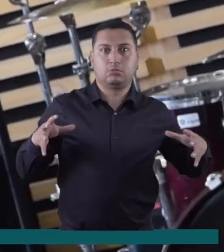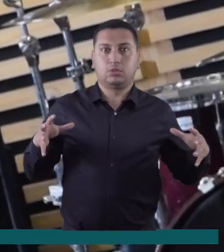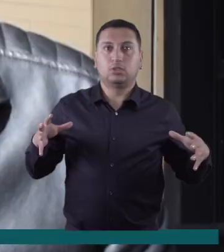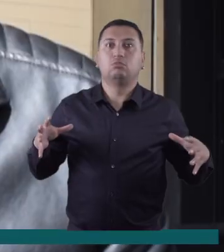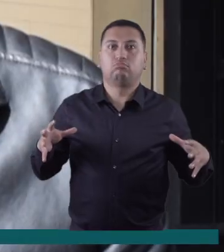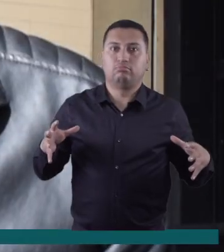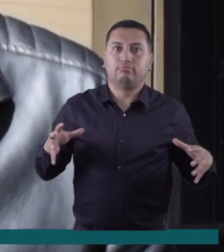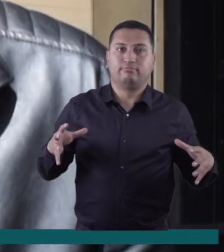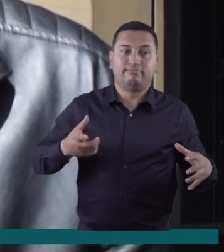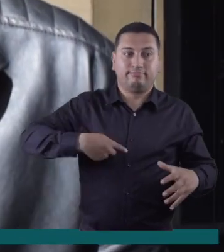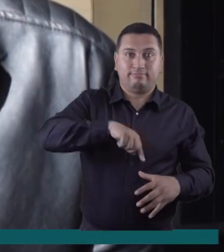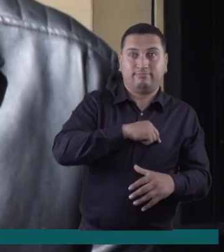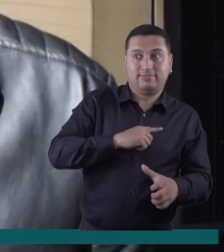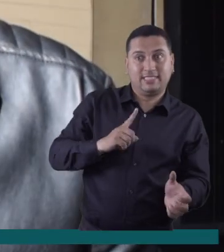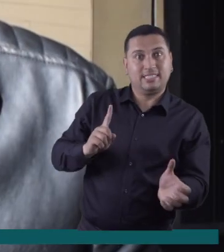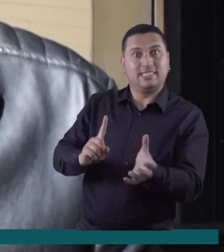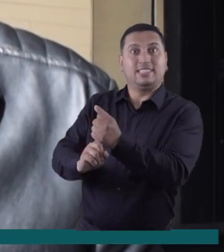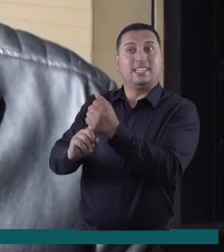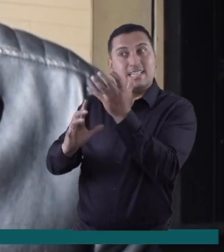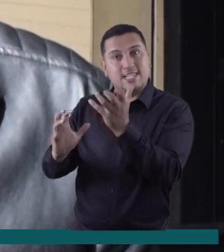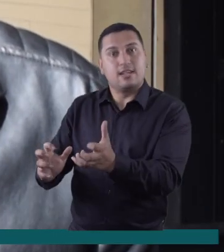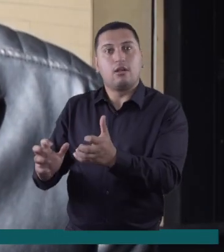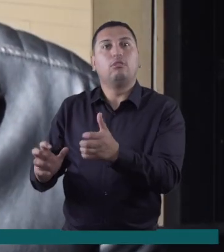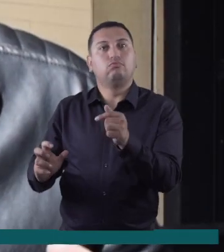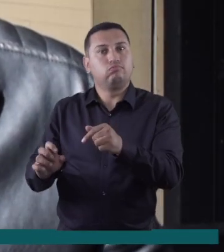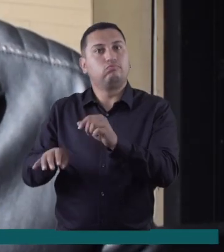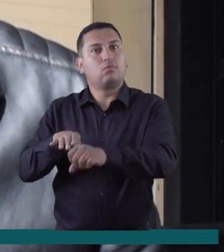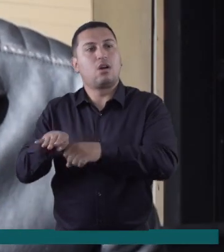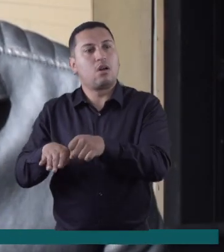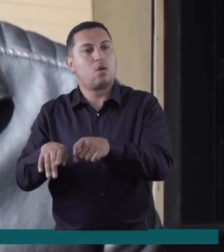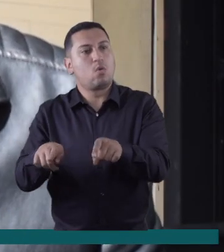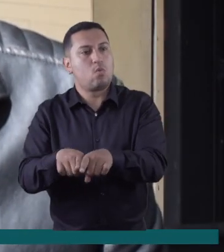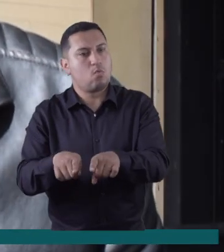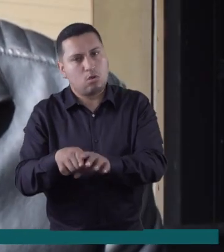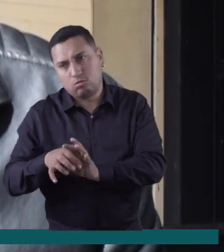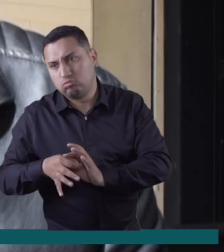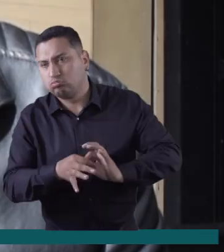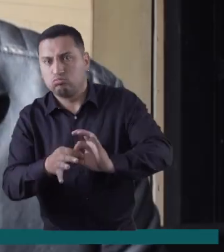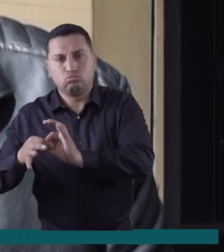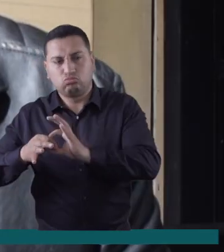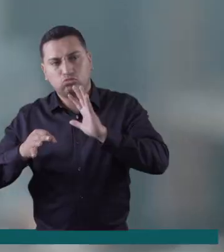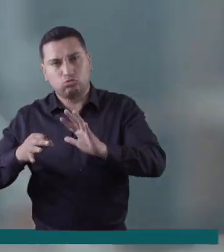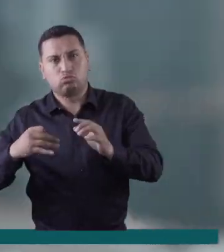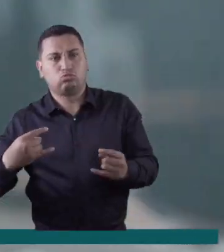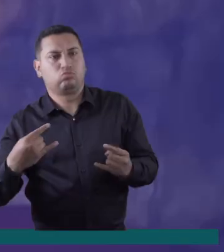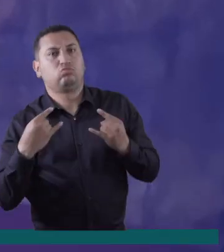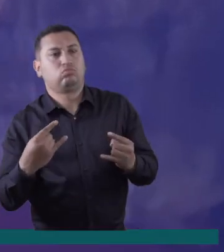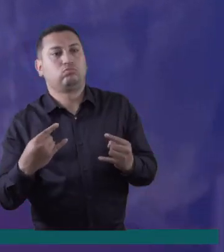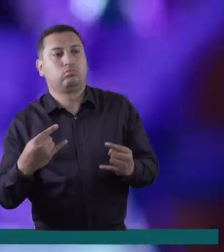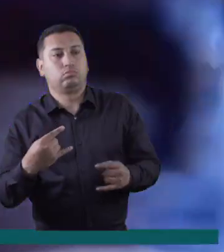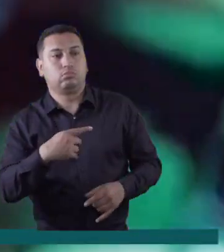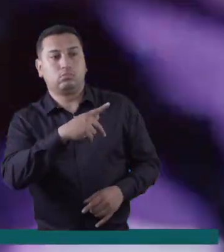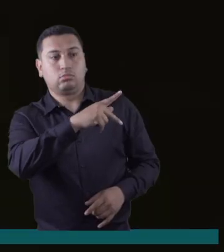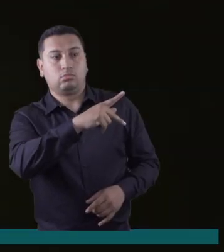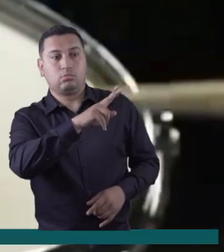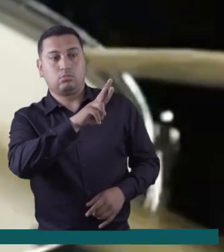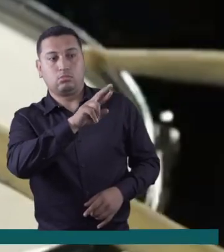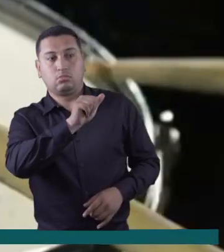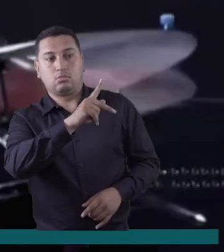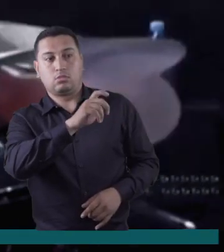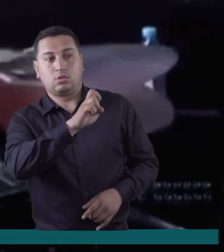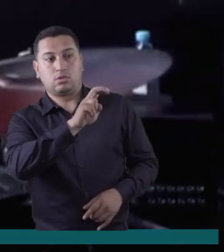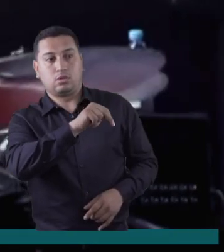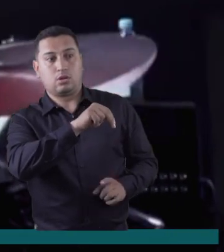logrando el fenómeno que queremos, que es como que Cajicá hace un epicentro también del rock. La banda Kraken será la